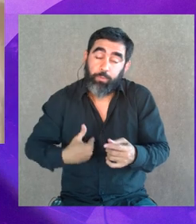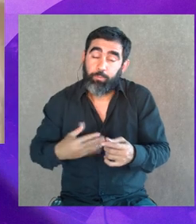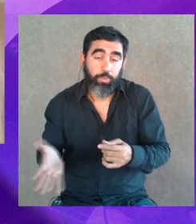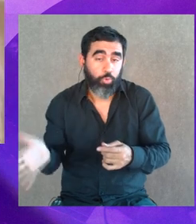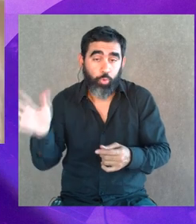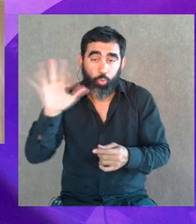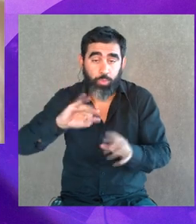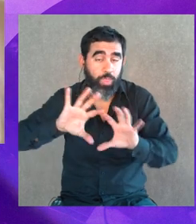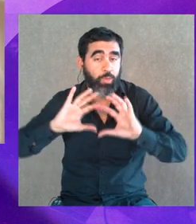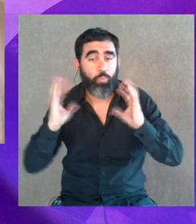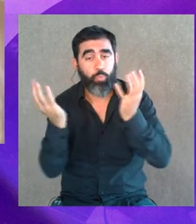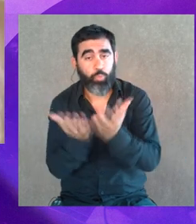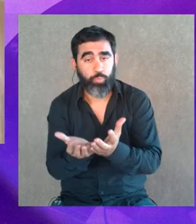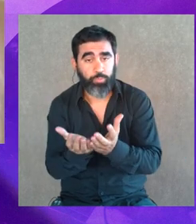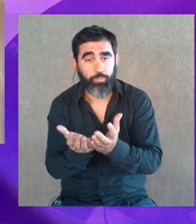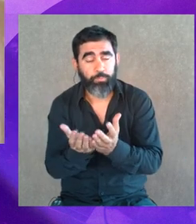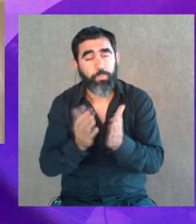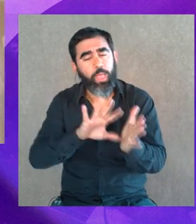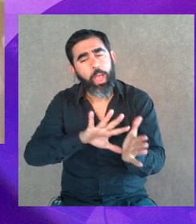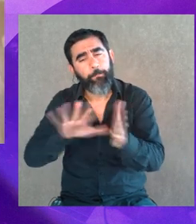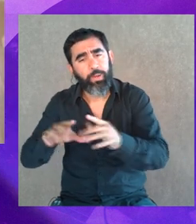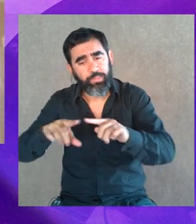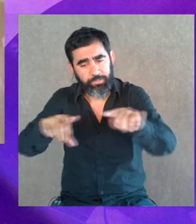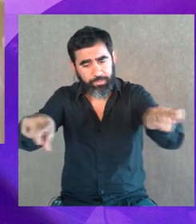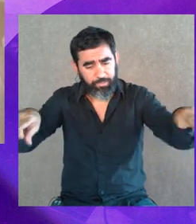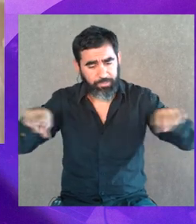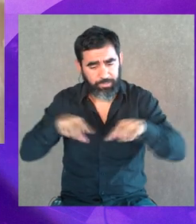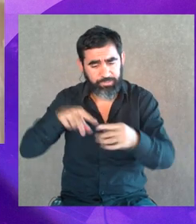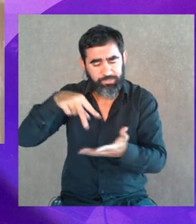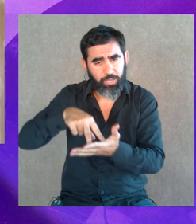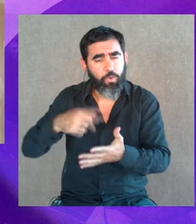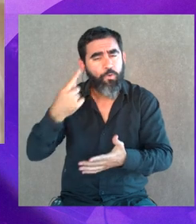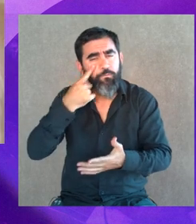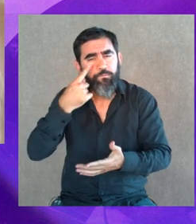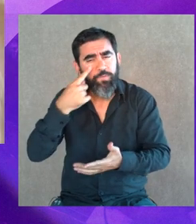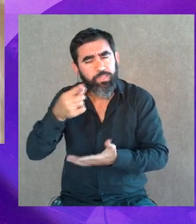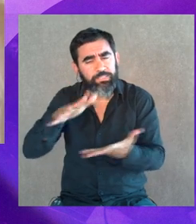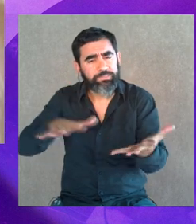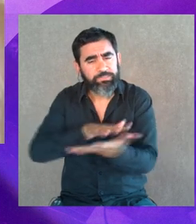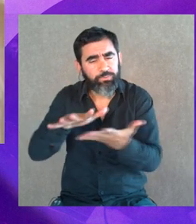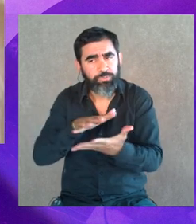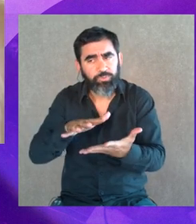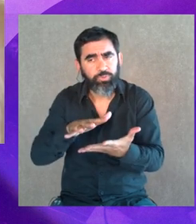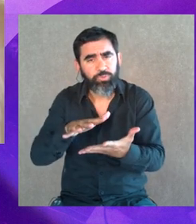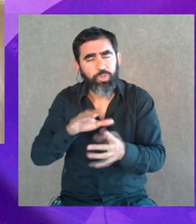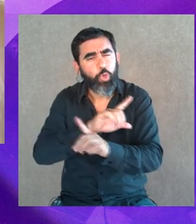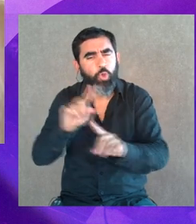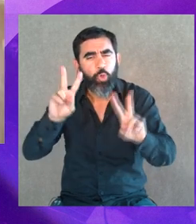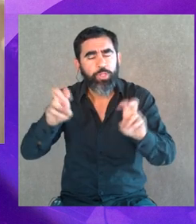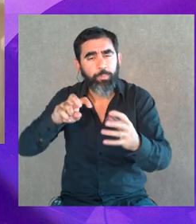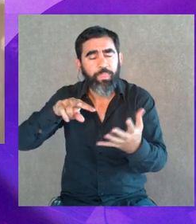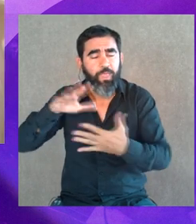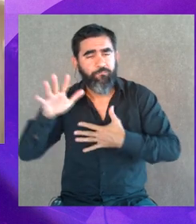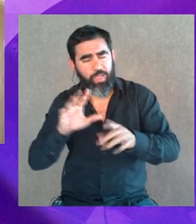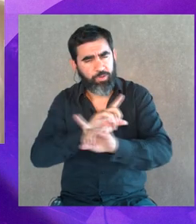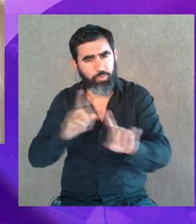los días en todo el mundo, ¿verdad? Y fuera del escenario, ¿viviste alguna situación que no tuviera que ver con